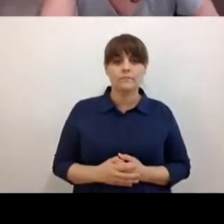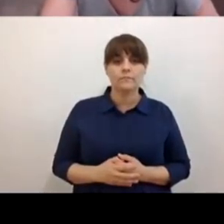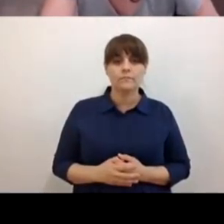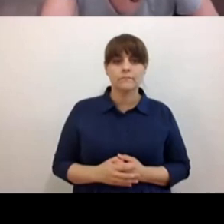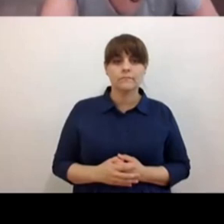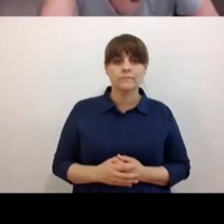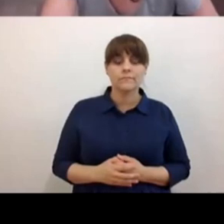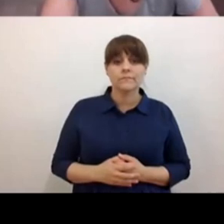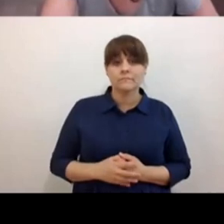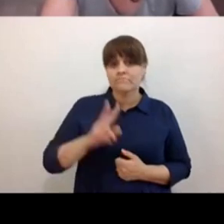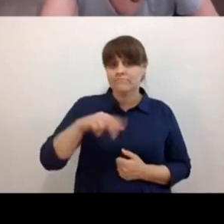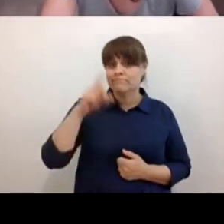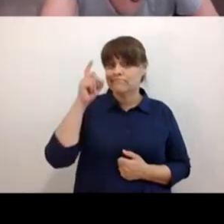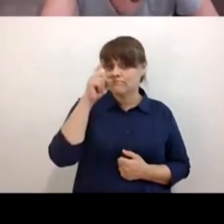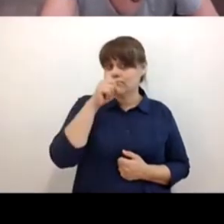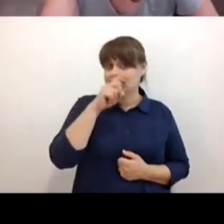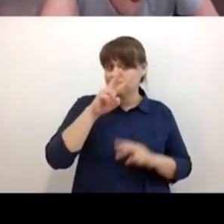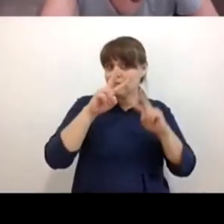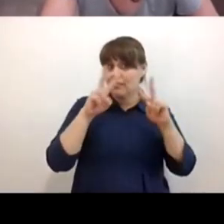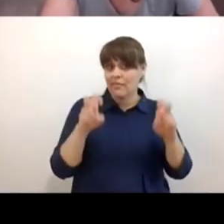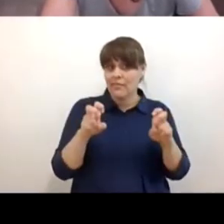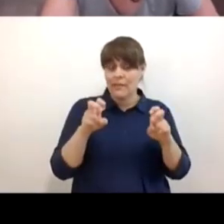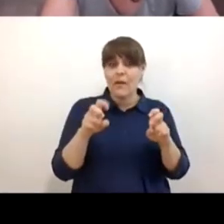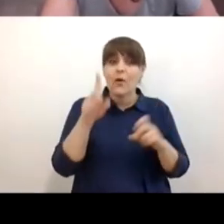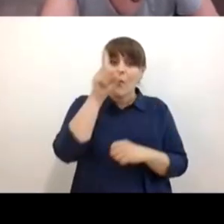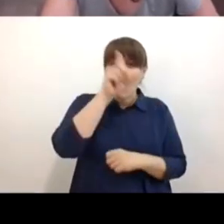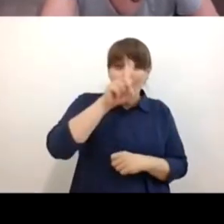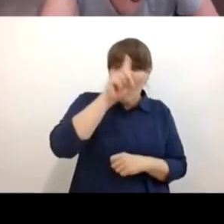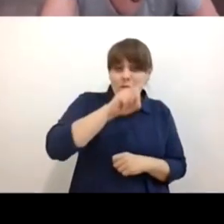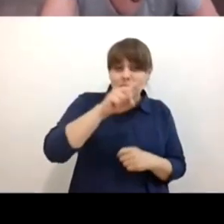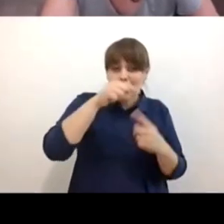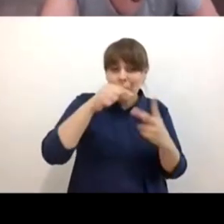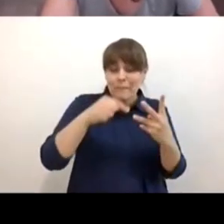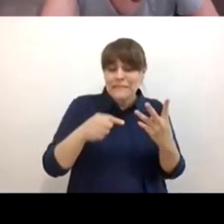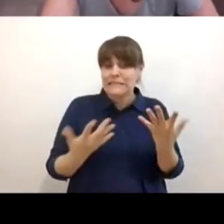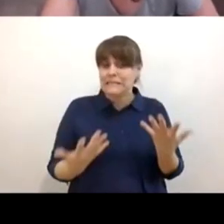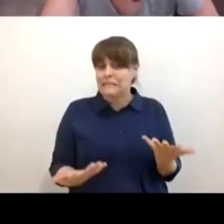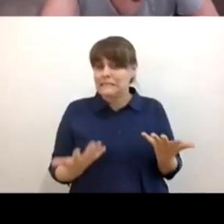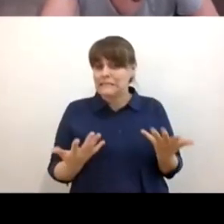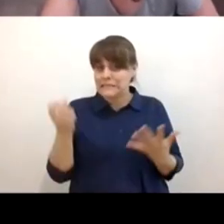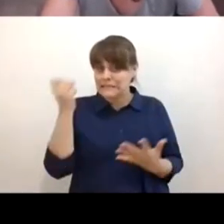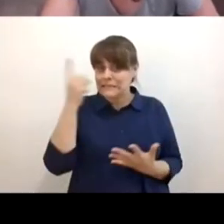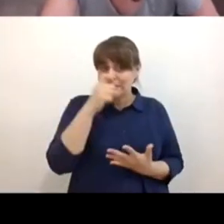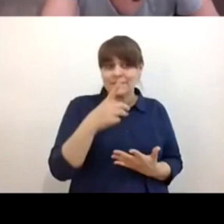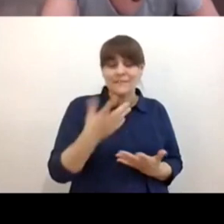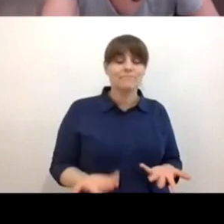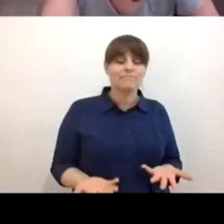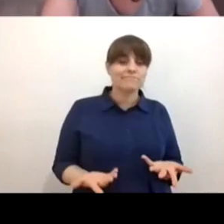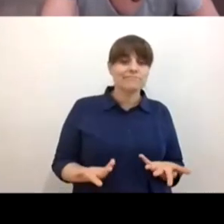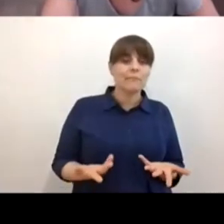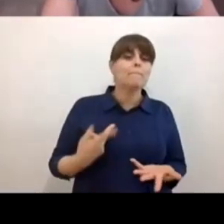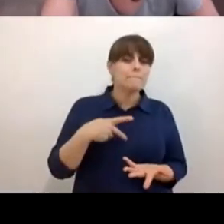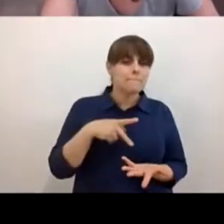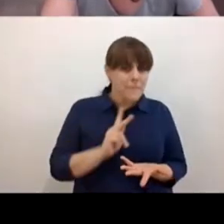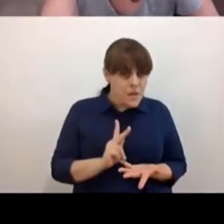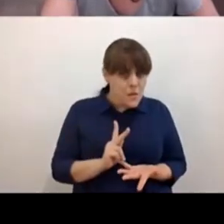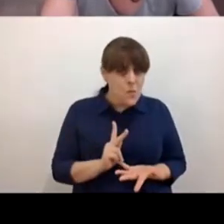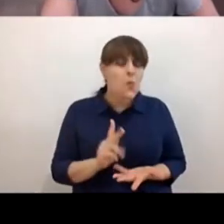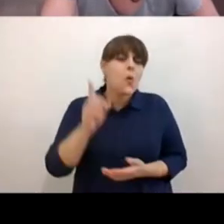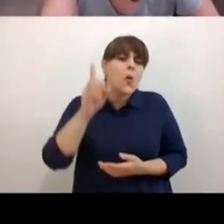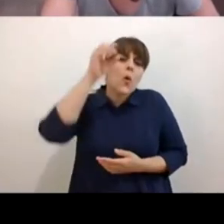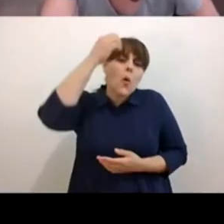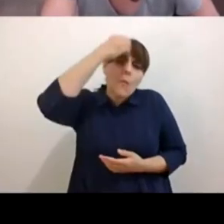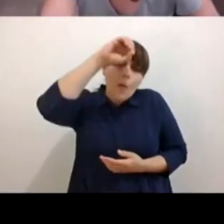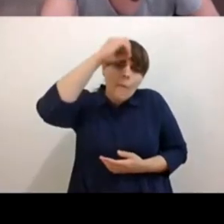es difícil en este tema a poder hablar de tips o algo así porque pues no es eso sin embargo si puedo decir algunos comentarios